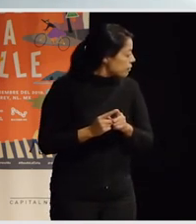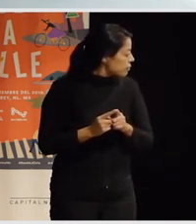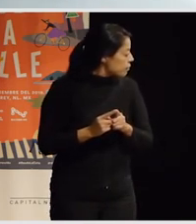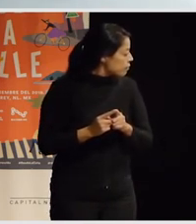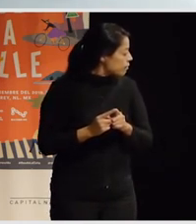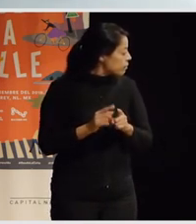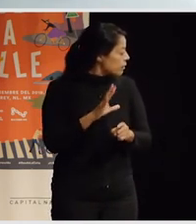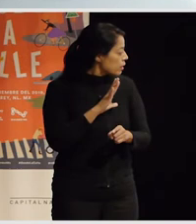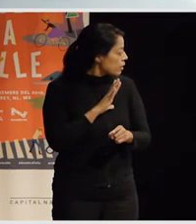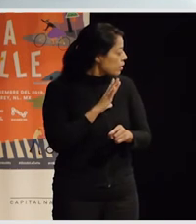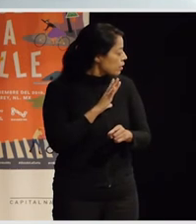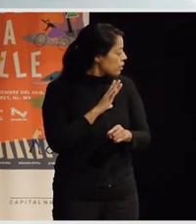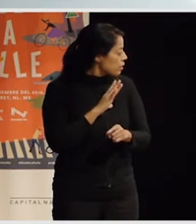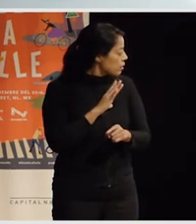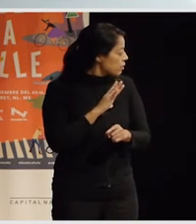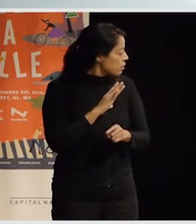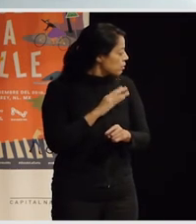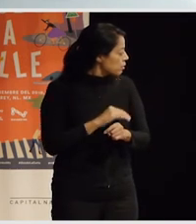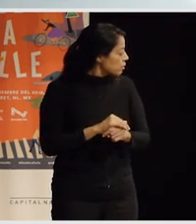que hay como una una